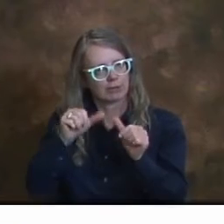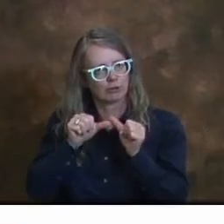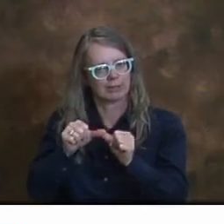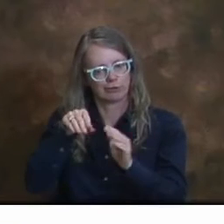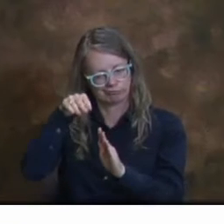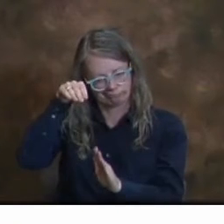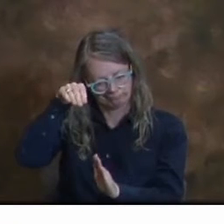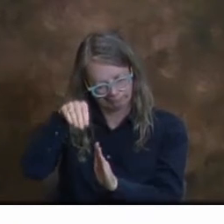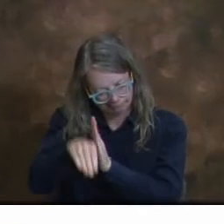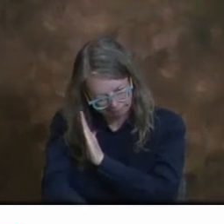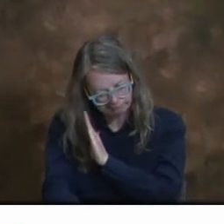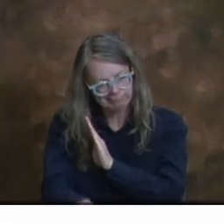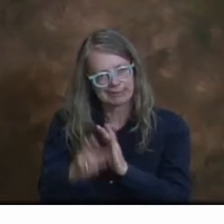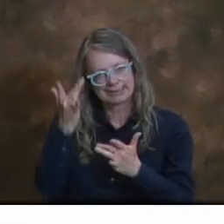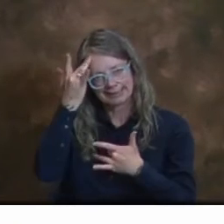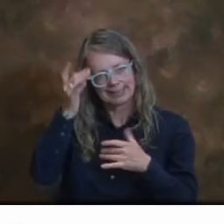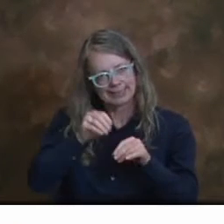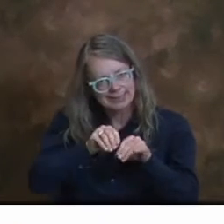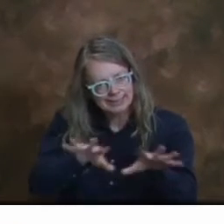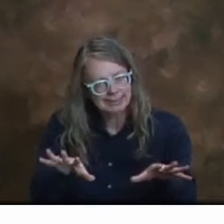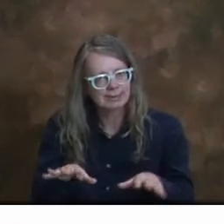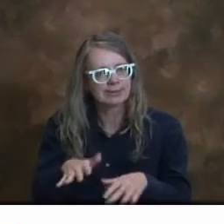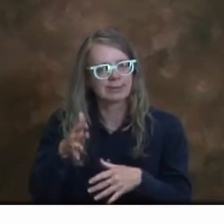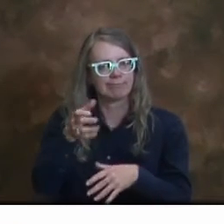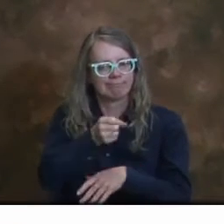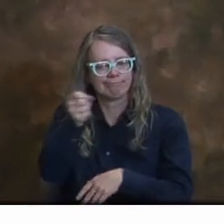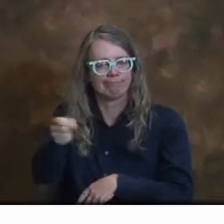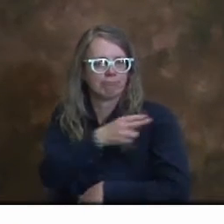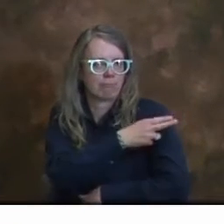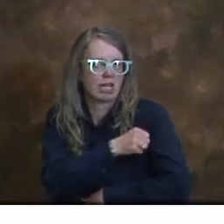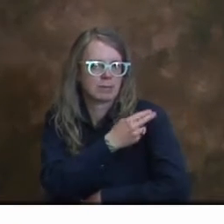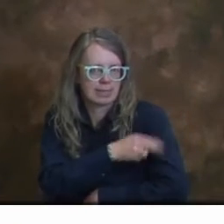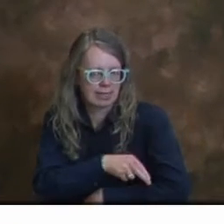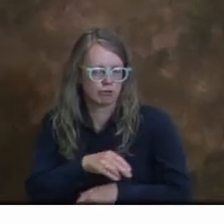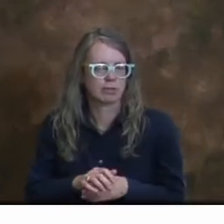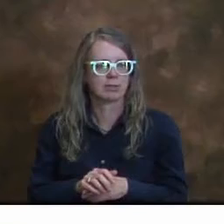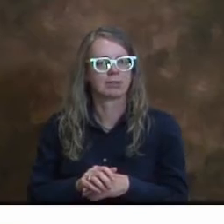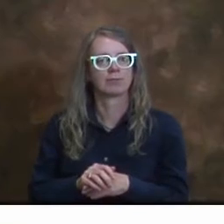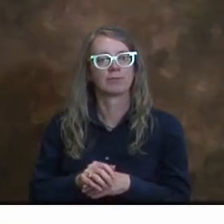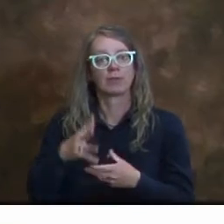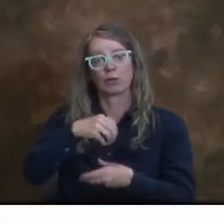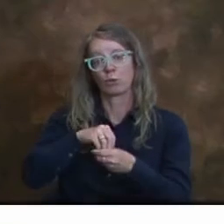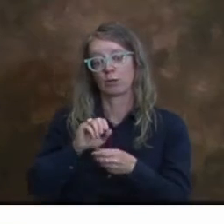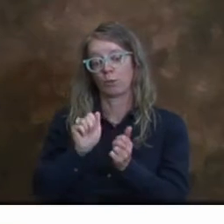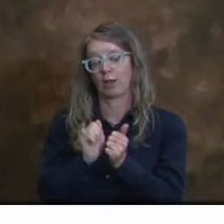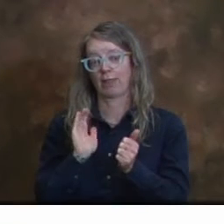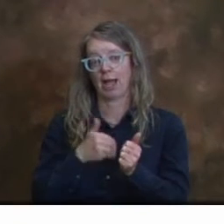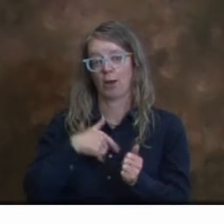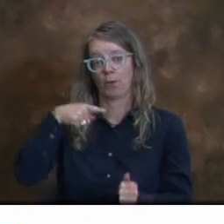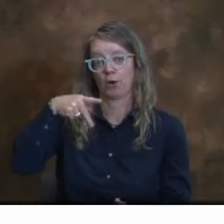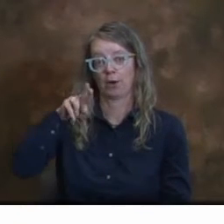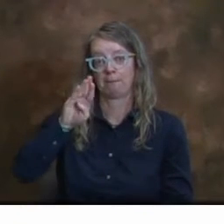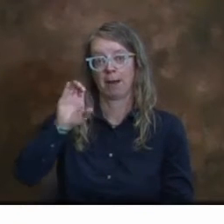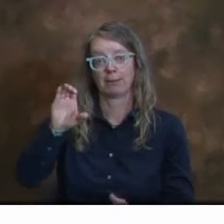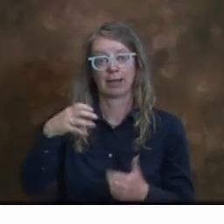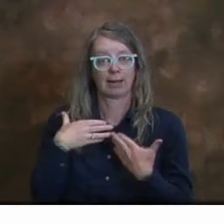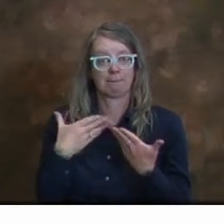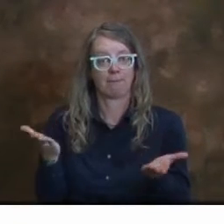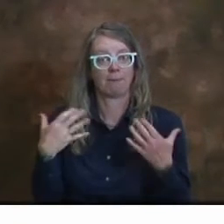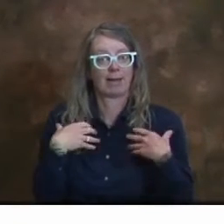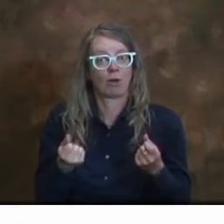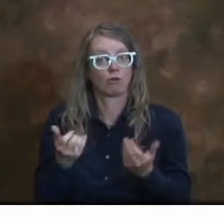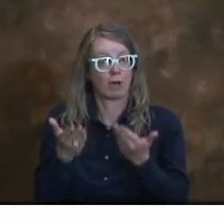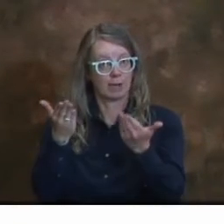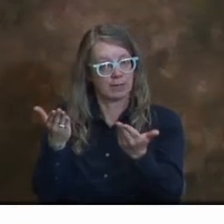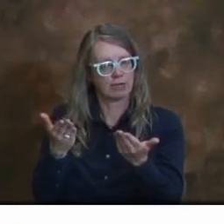transmisiones y hospitalizaciones, incluyendo en estas recomendaciones de salud pública, vamos a seguir recomendando